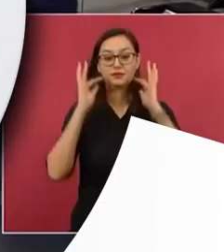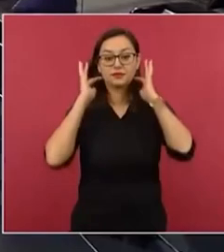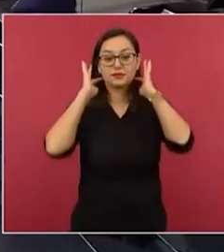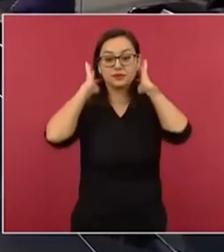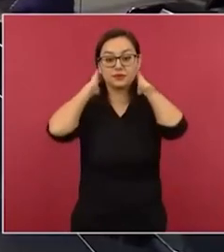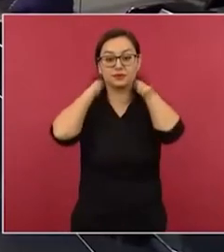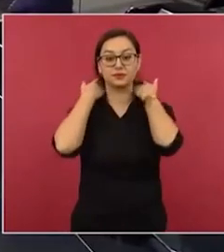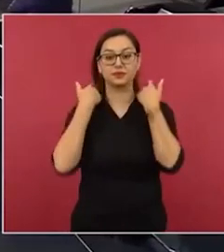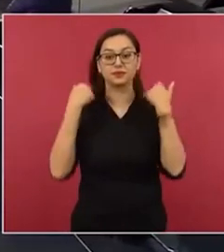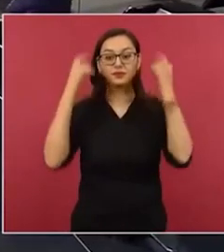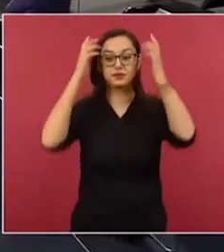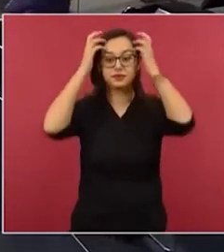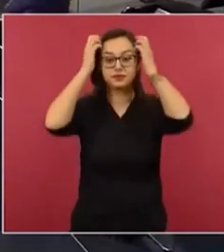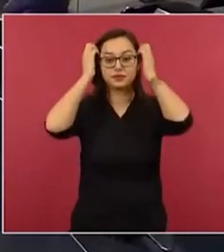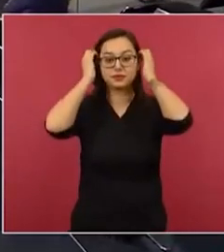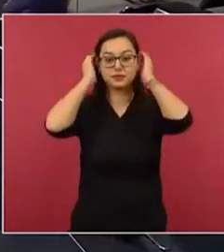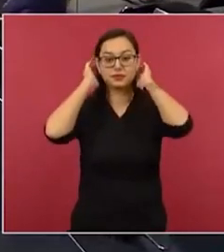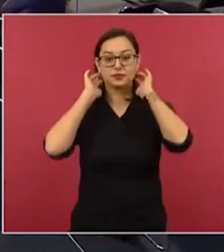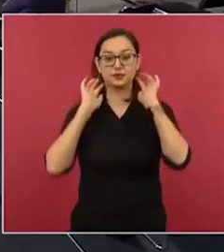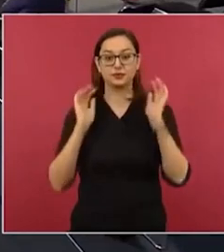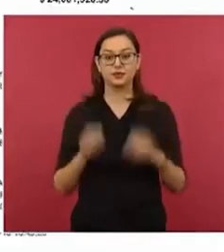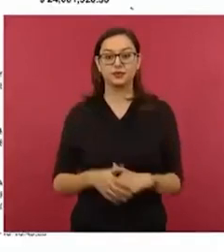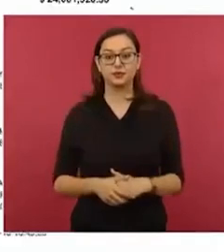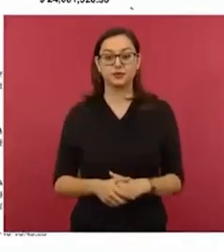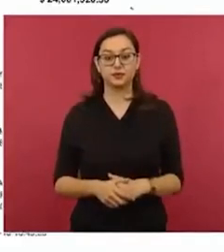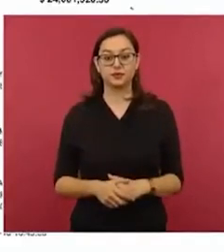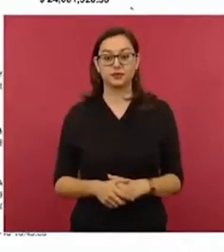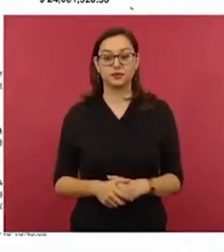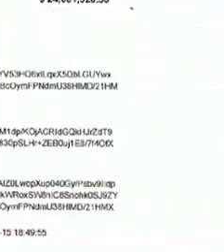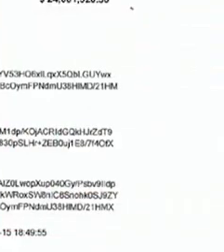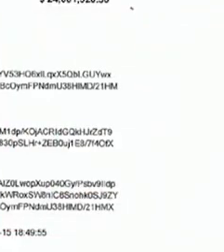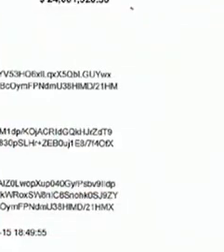esta la vamos a dejar 24 millones